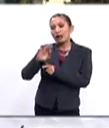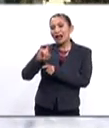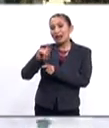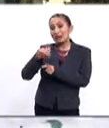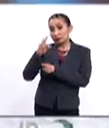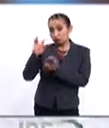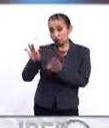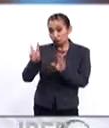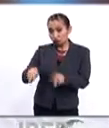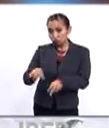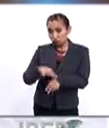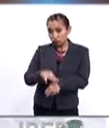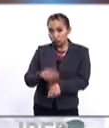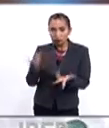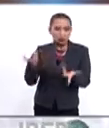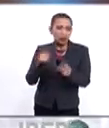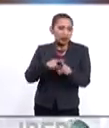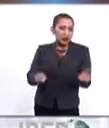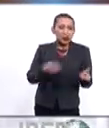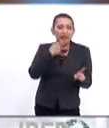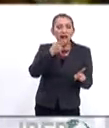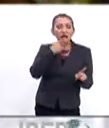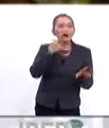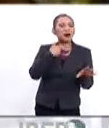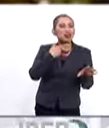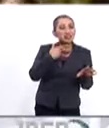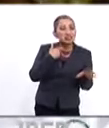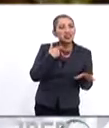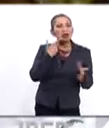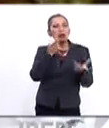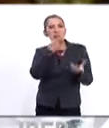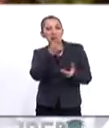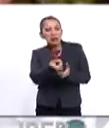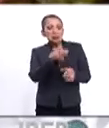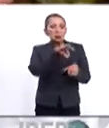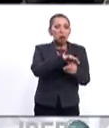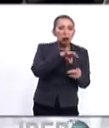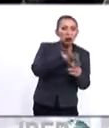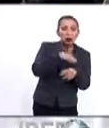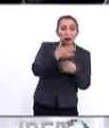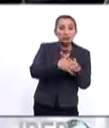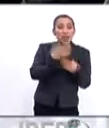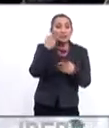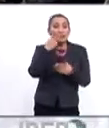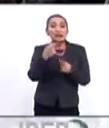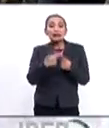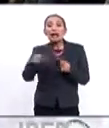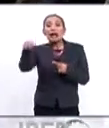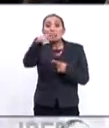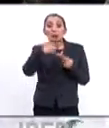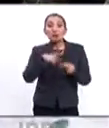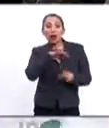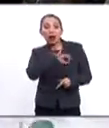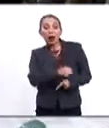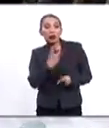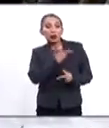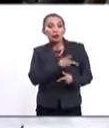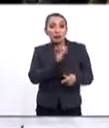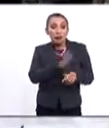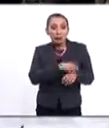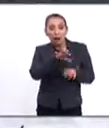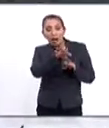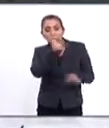realidad, porque una cosa es el planteamiento político, las elecciones, quién gana el pulso electoral hacia lo que